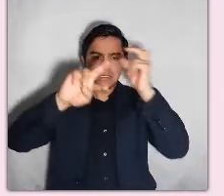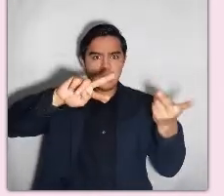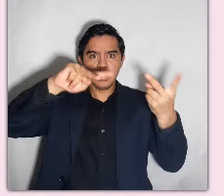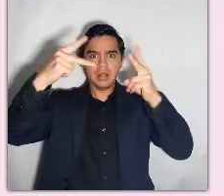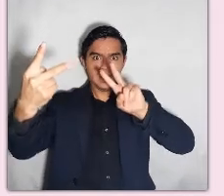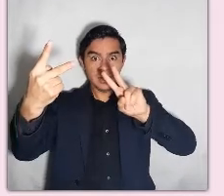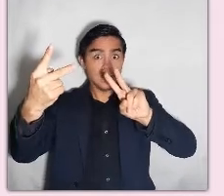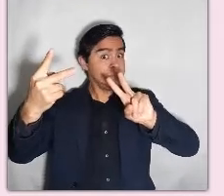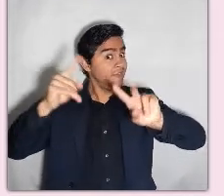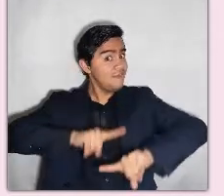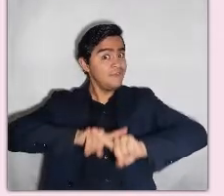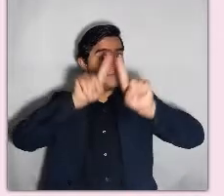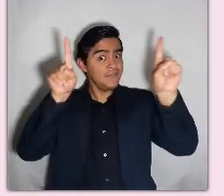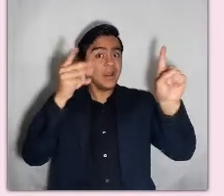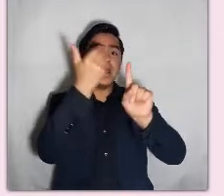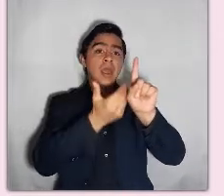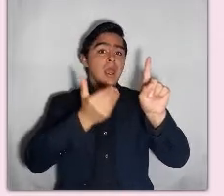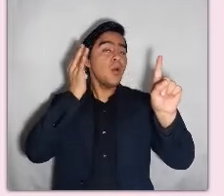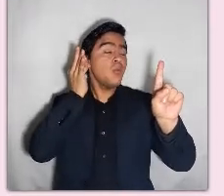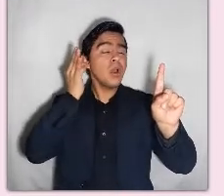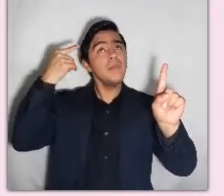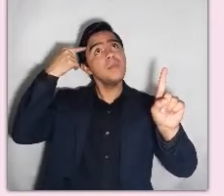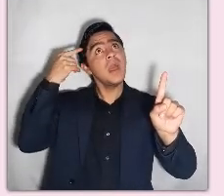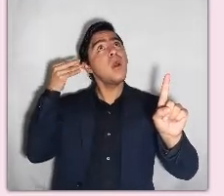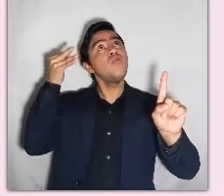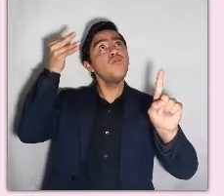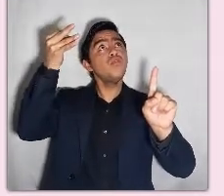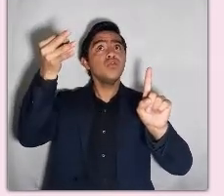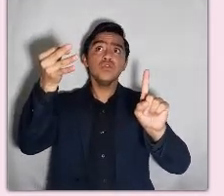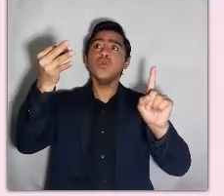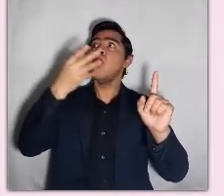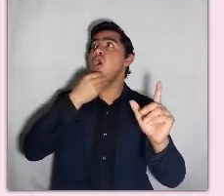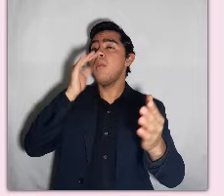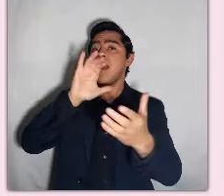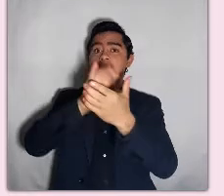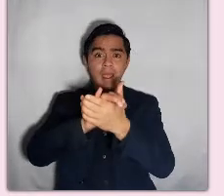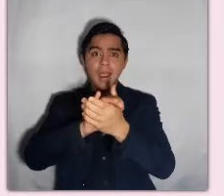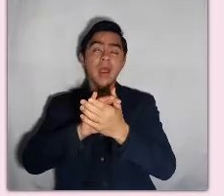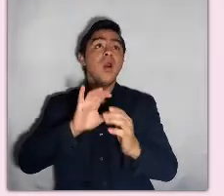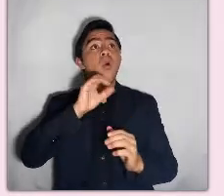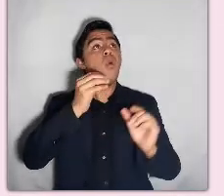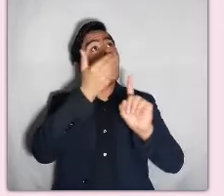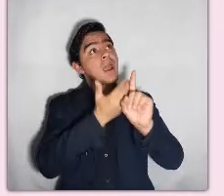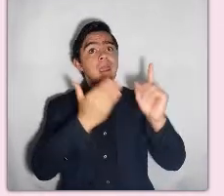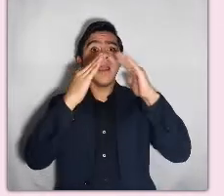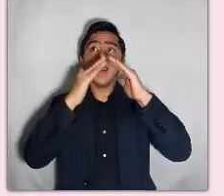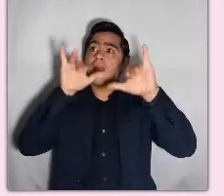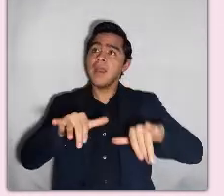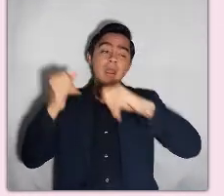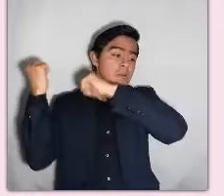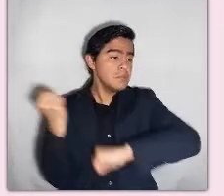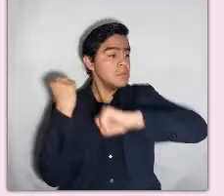donde todo es diferente y las princesas no sueñan con un príncipe azul, mucho menos lo